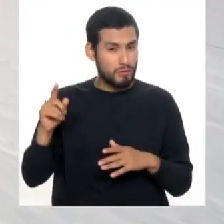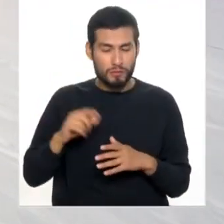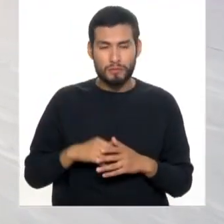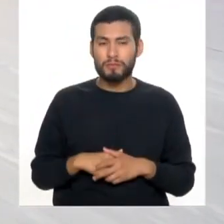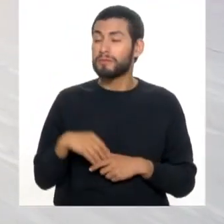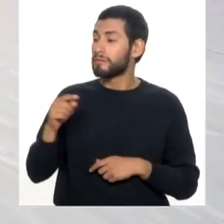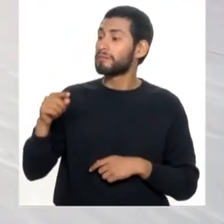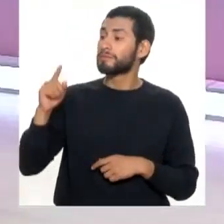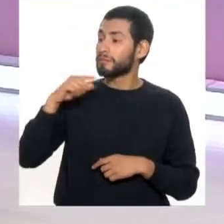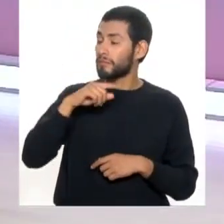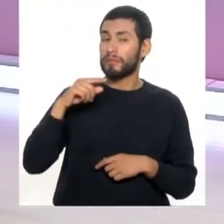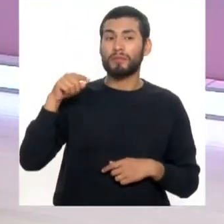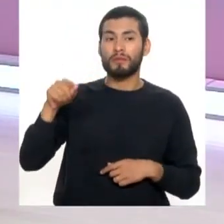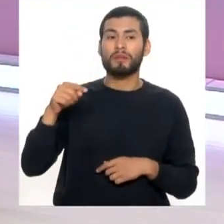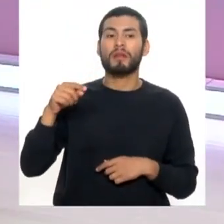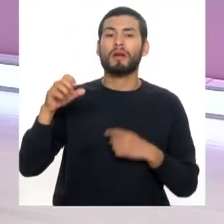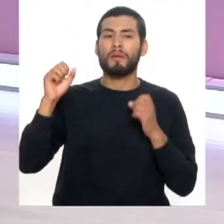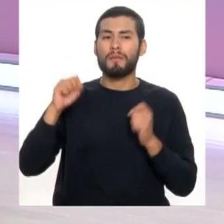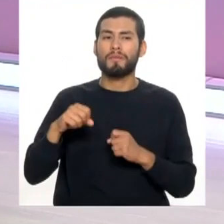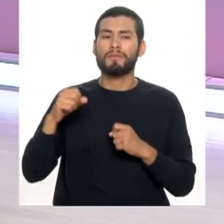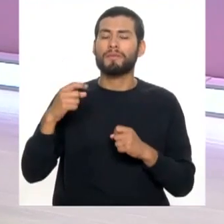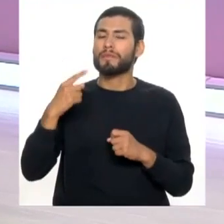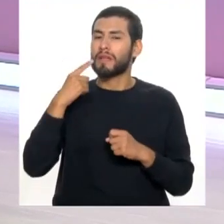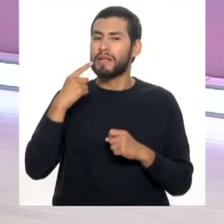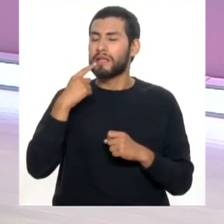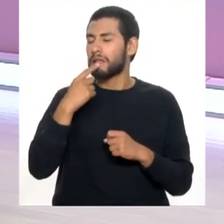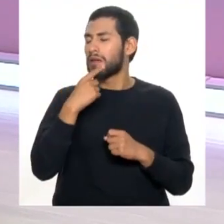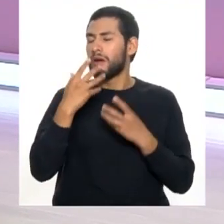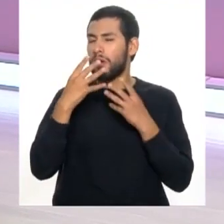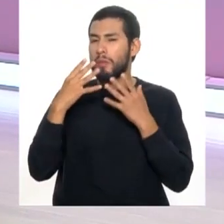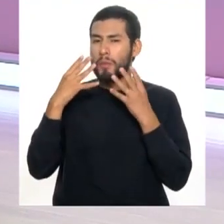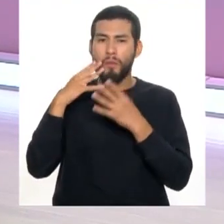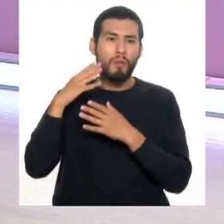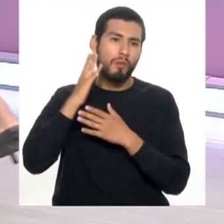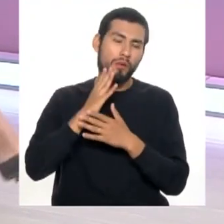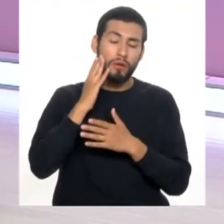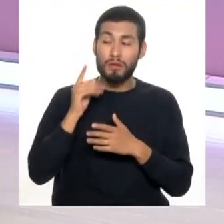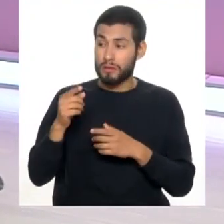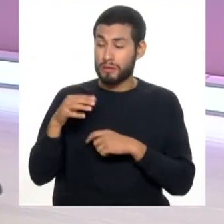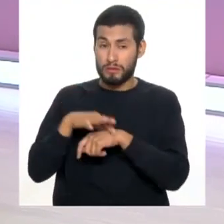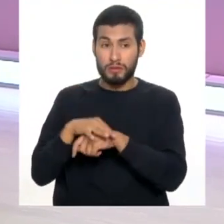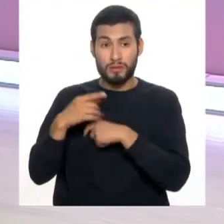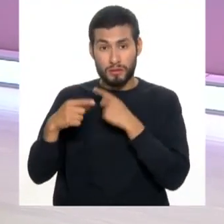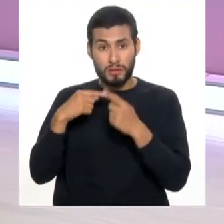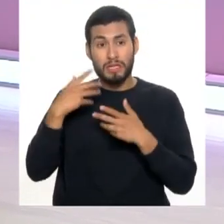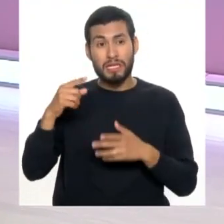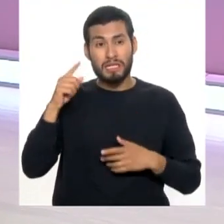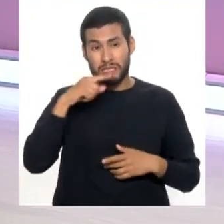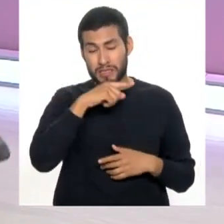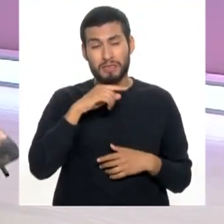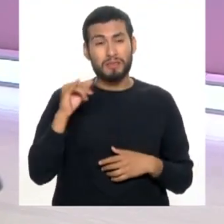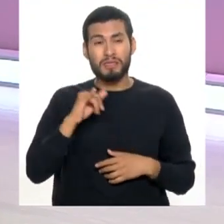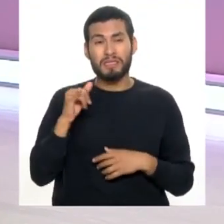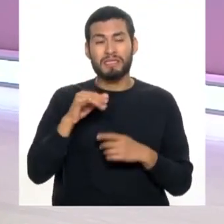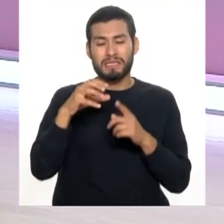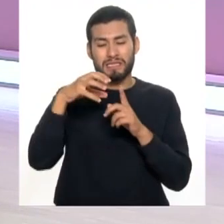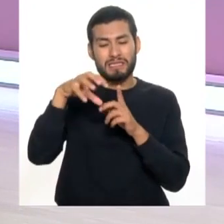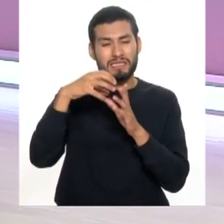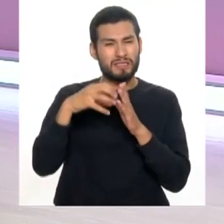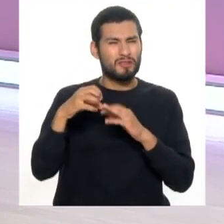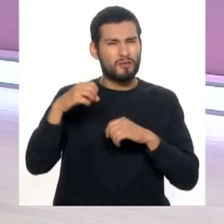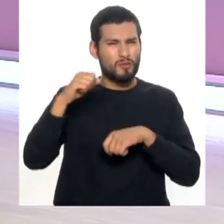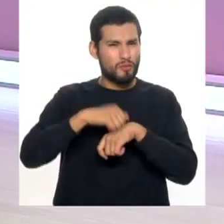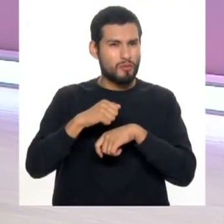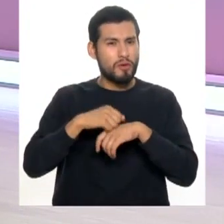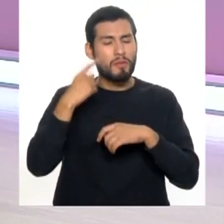cepillito de edil es para masajear las encías. Recordemos que, como el doctor mencionó, hay cepillos así como de cerdas, duras,